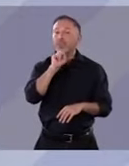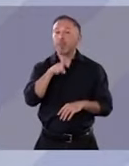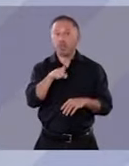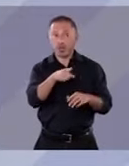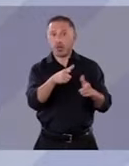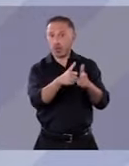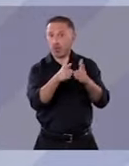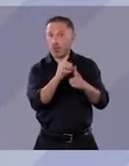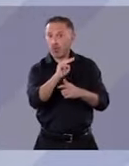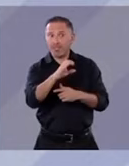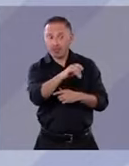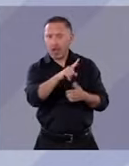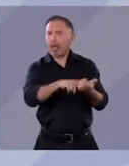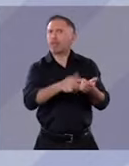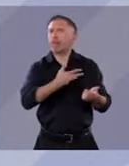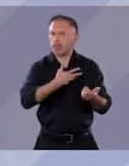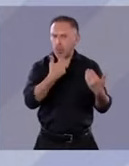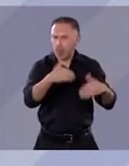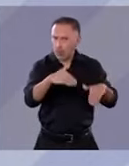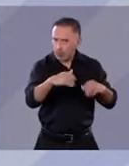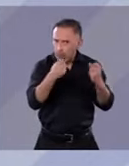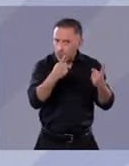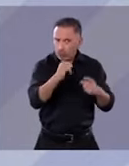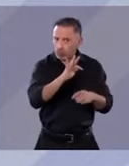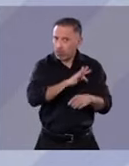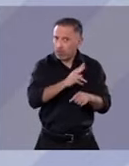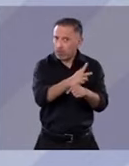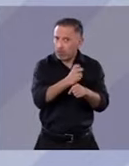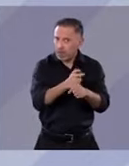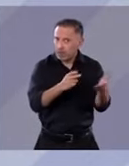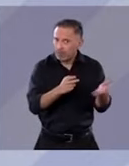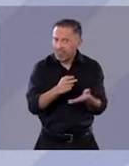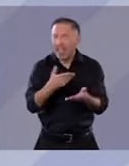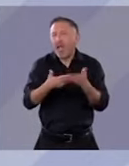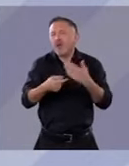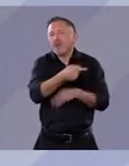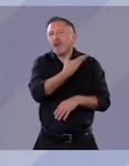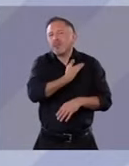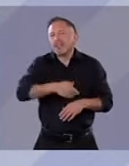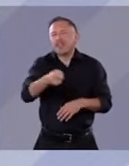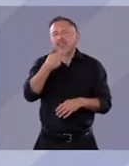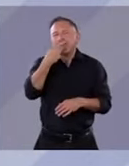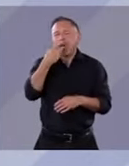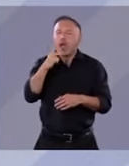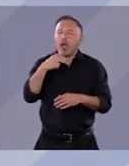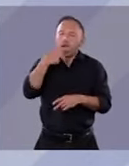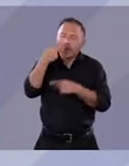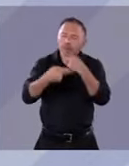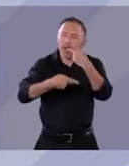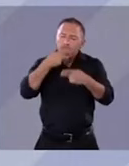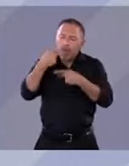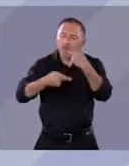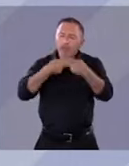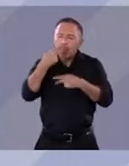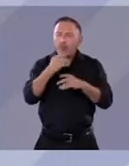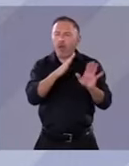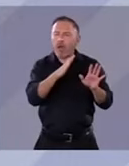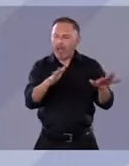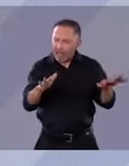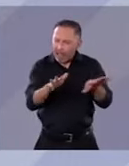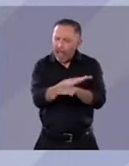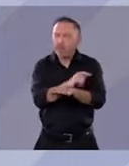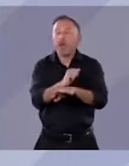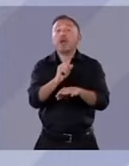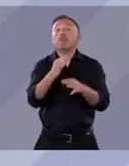invitaría. Yo creo que tenemos que poner fin al presidente que habla, habla, habla, para entrar a una presidenta que escucha,